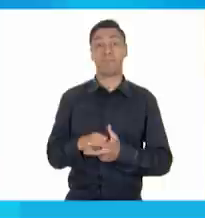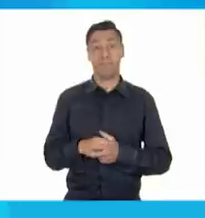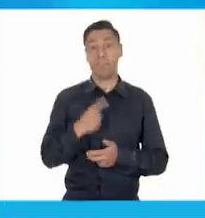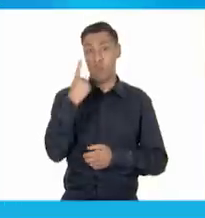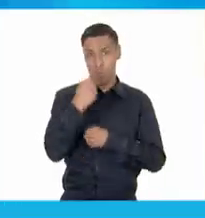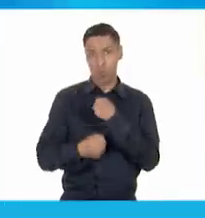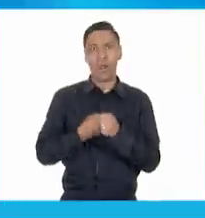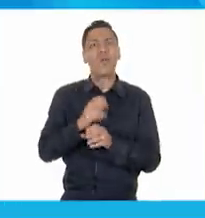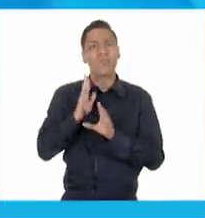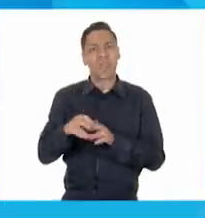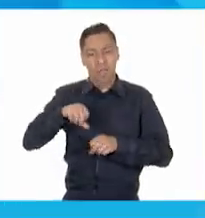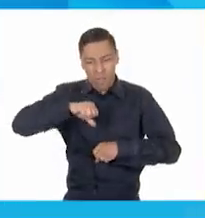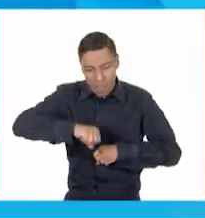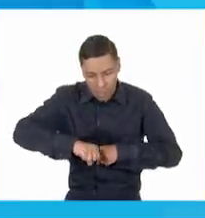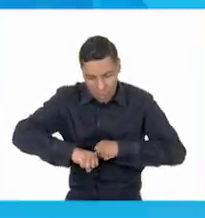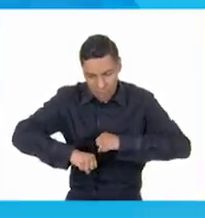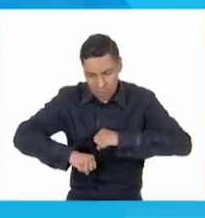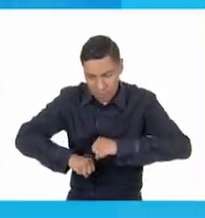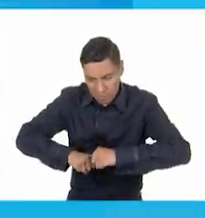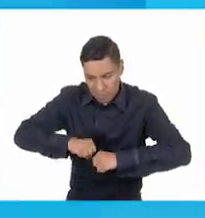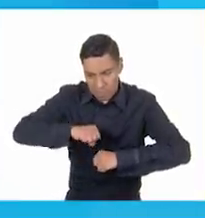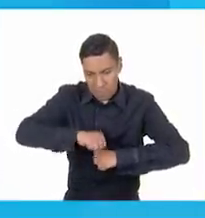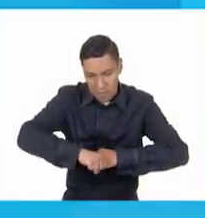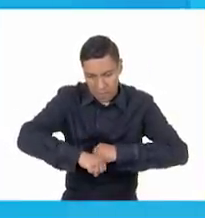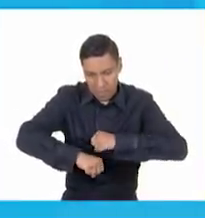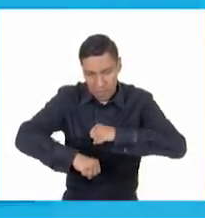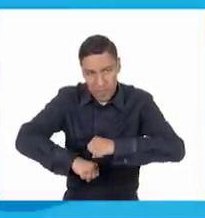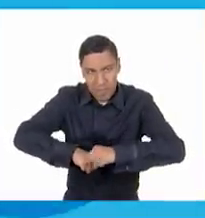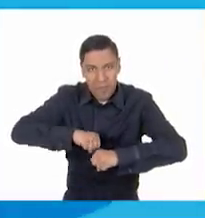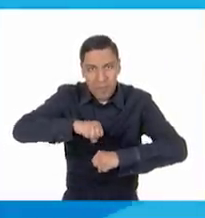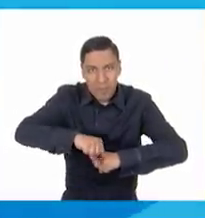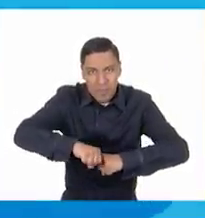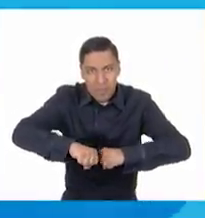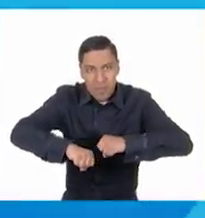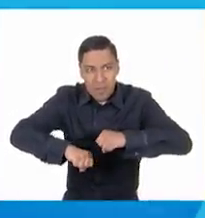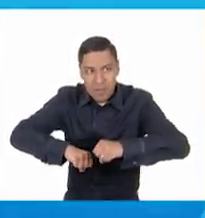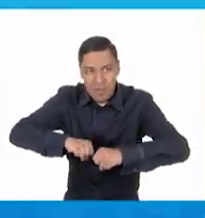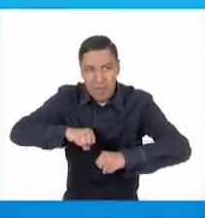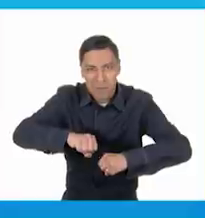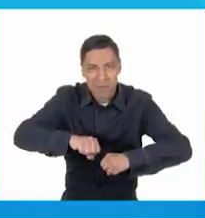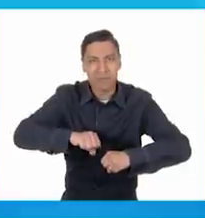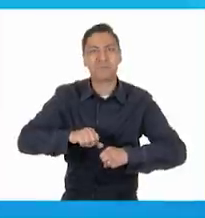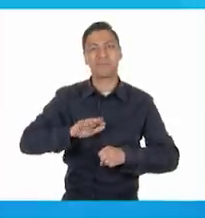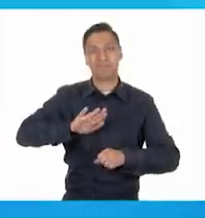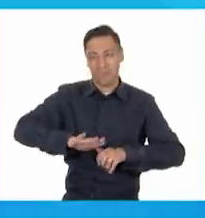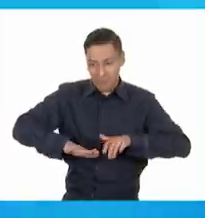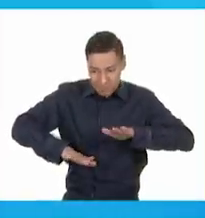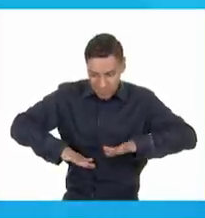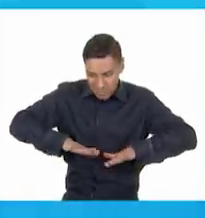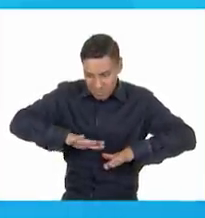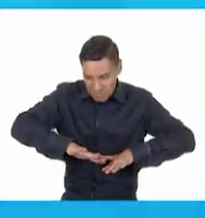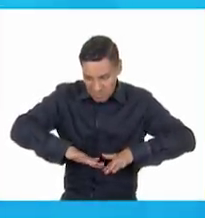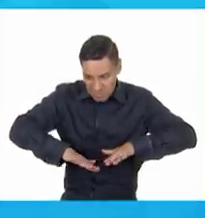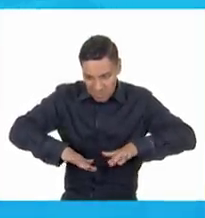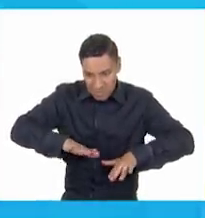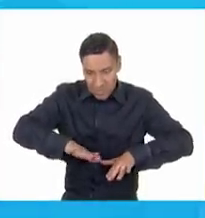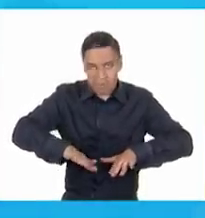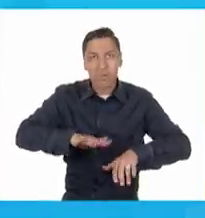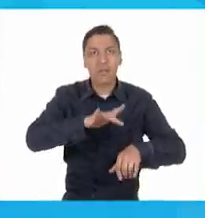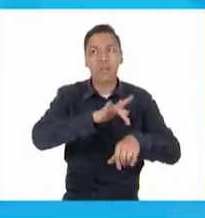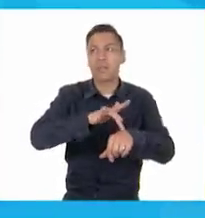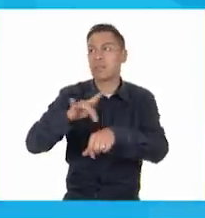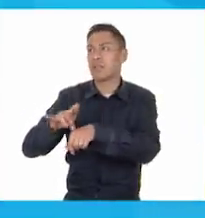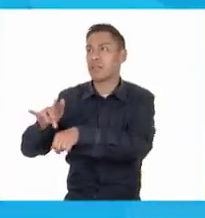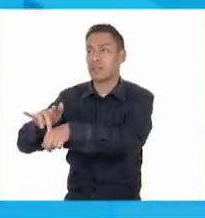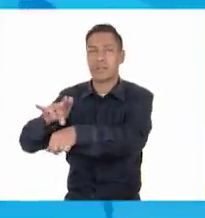habíamos dicho, empieza a gatear. ¿Y sabes por qué? Porque también al mismo tiempo va explorando, ve objetos